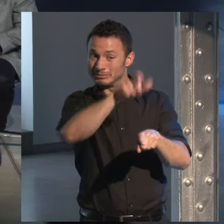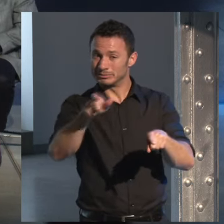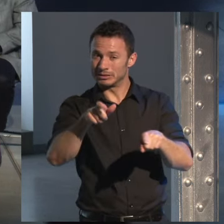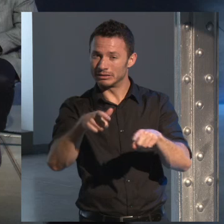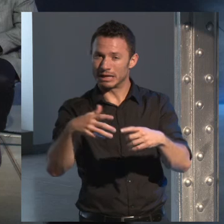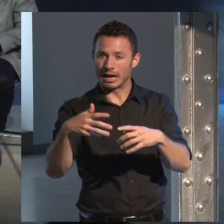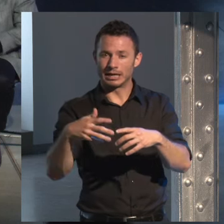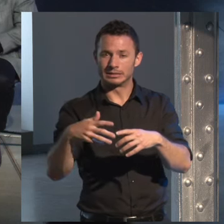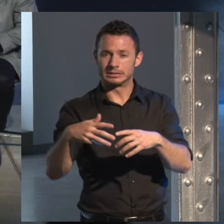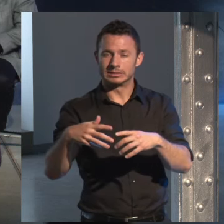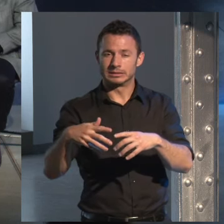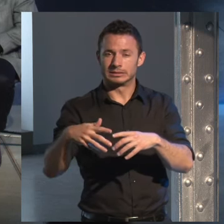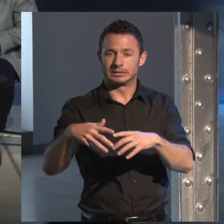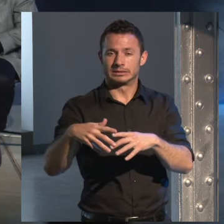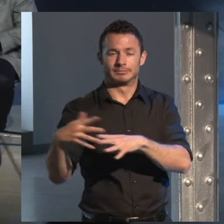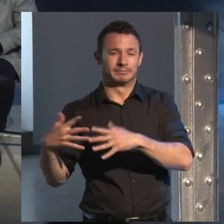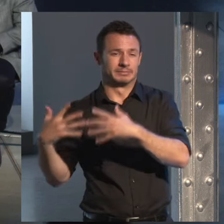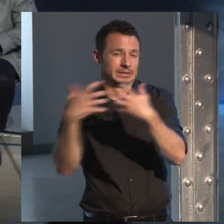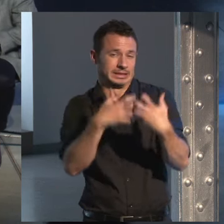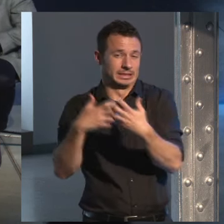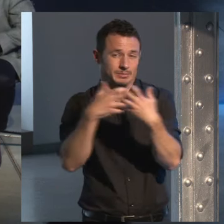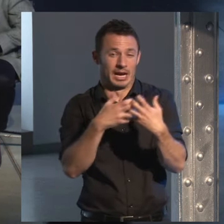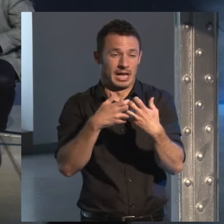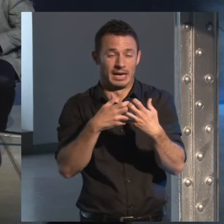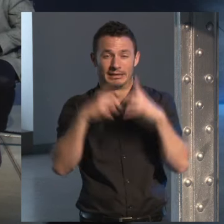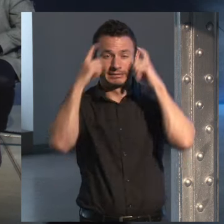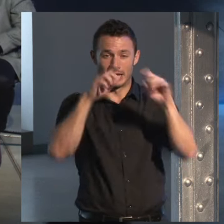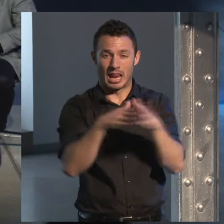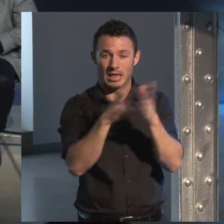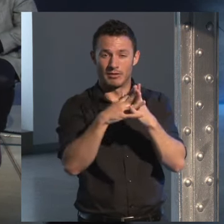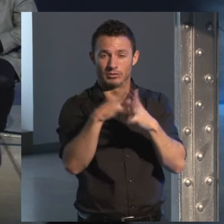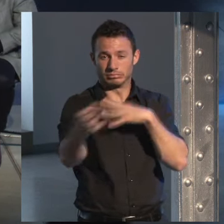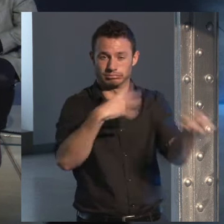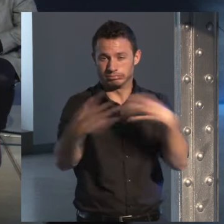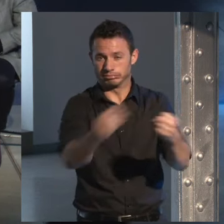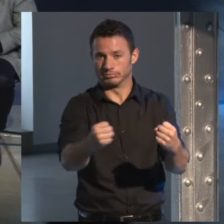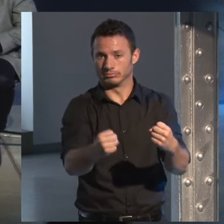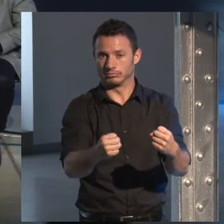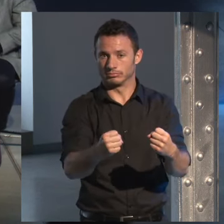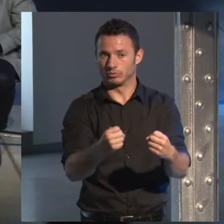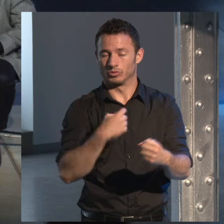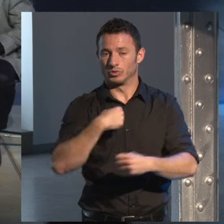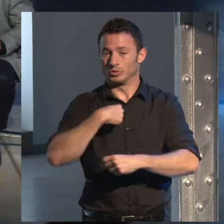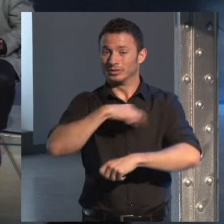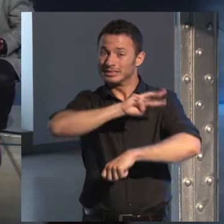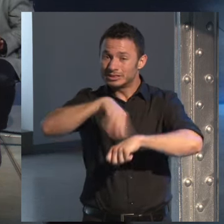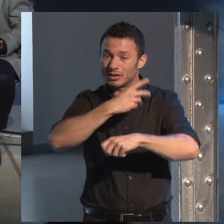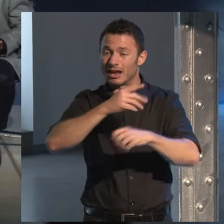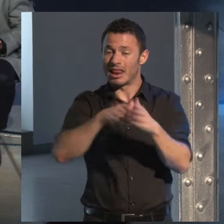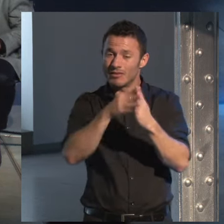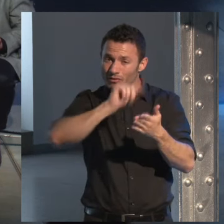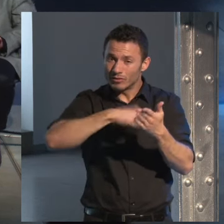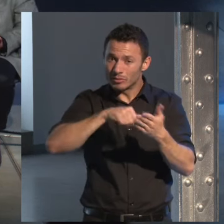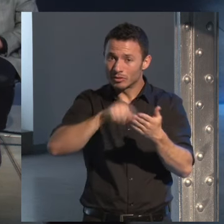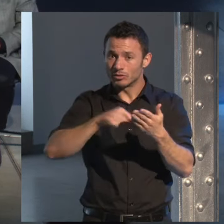se vendieron en 30 minutos y yo estuve tres horas firmando 800 libros eso no pasa en cualquier parte